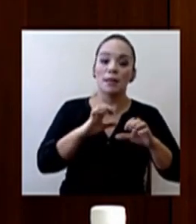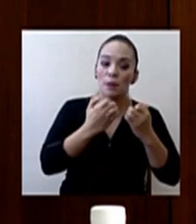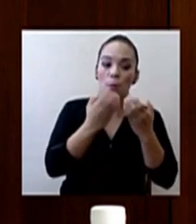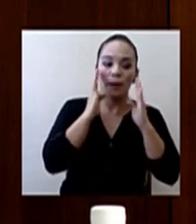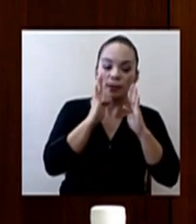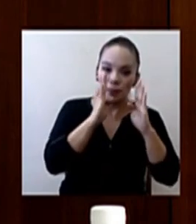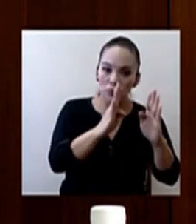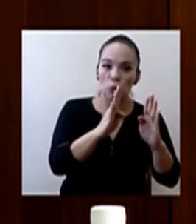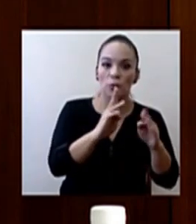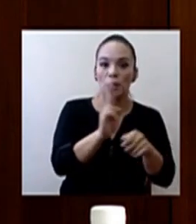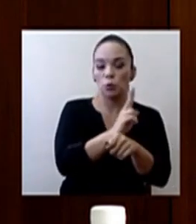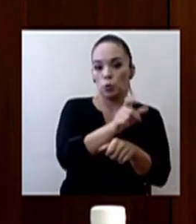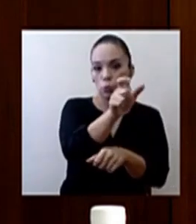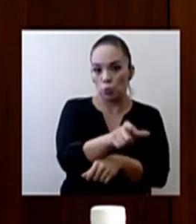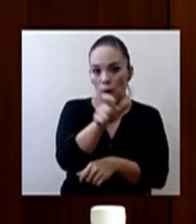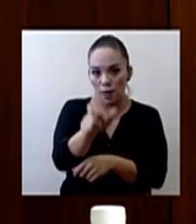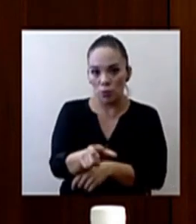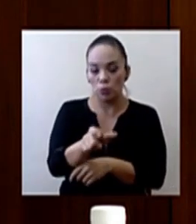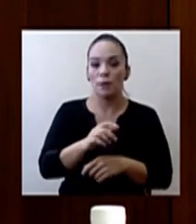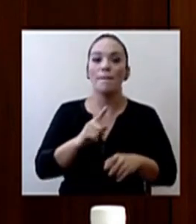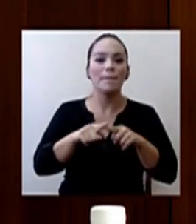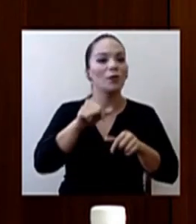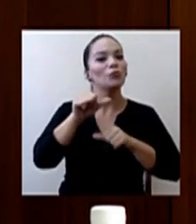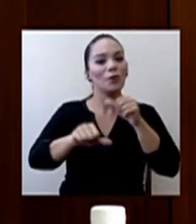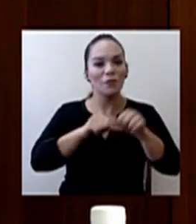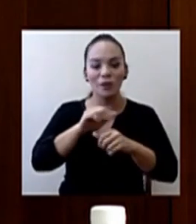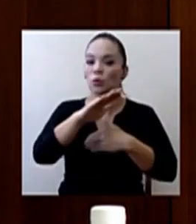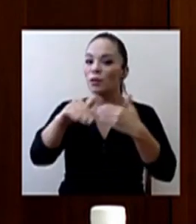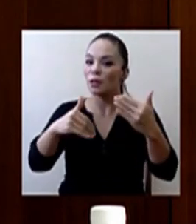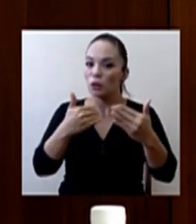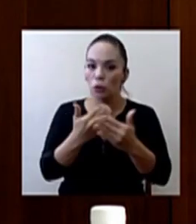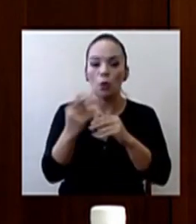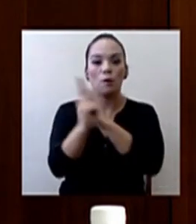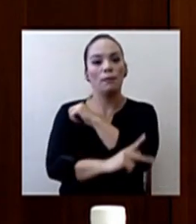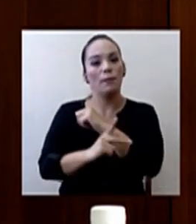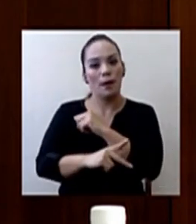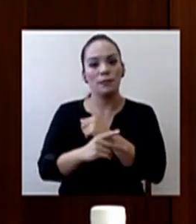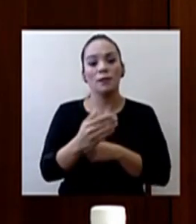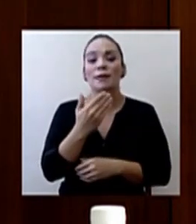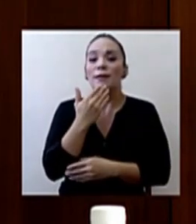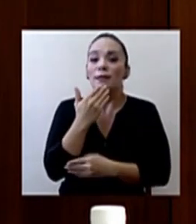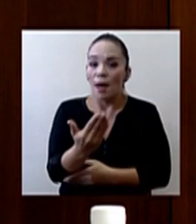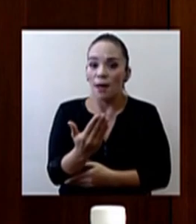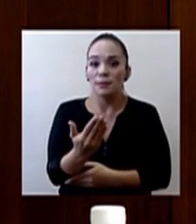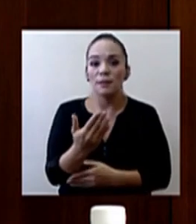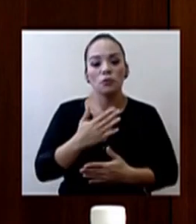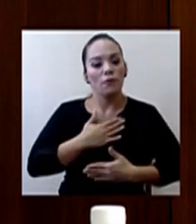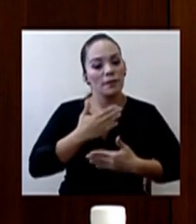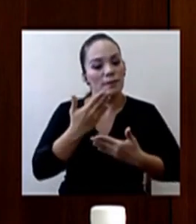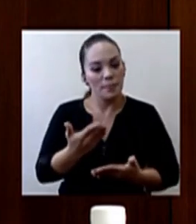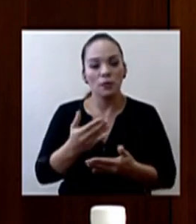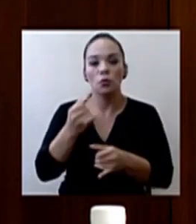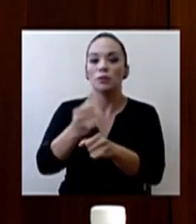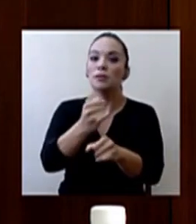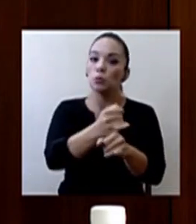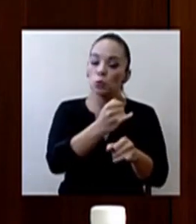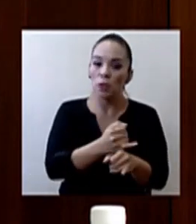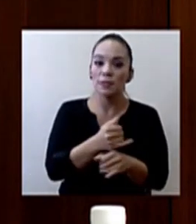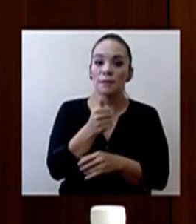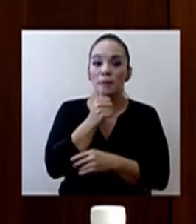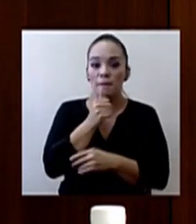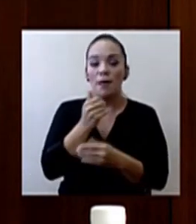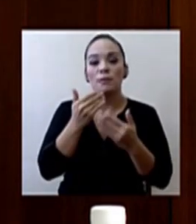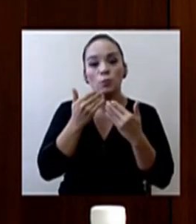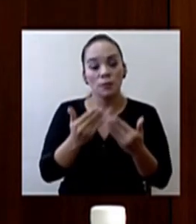atención de los usuarios. Pero es un esfuerzo país. Así que agradecemos el ofrecimiento que han hecho entidades del sector privado